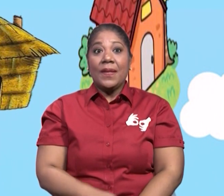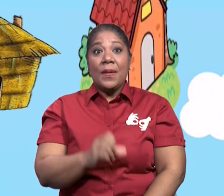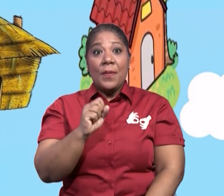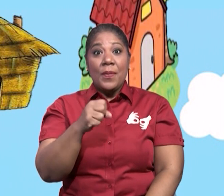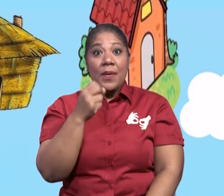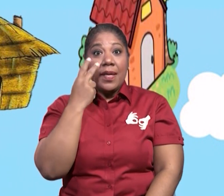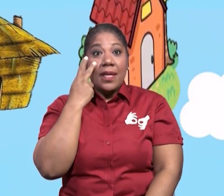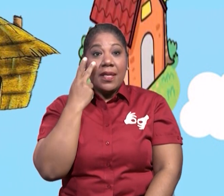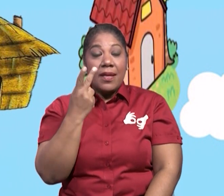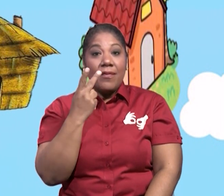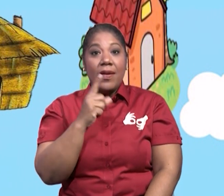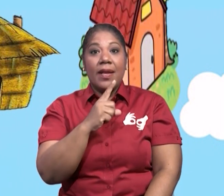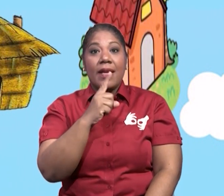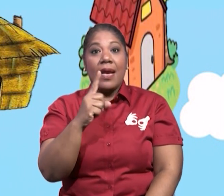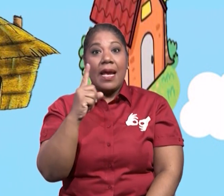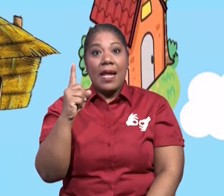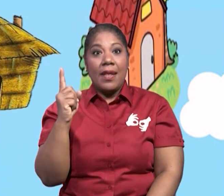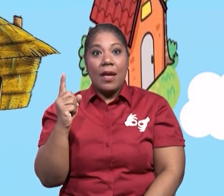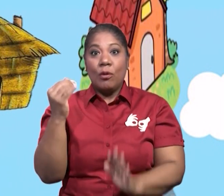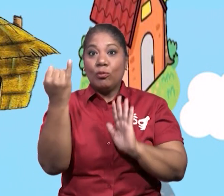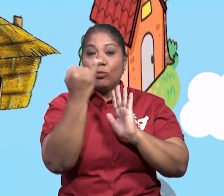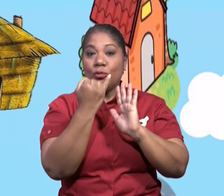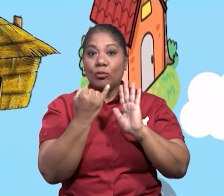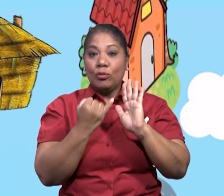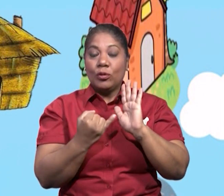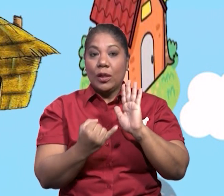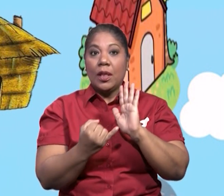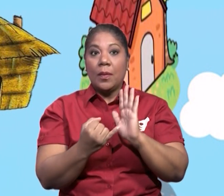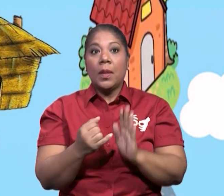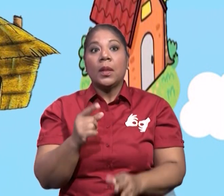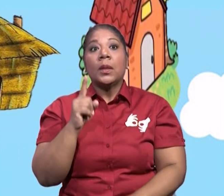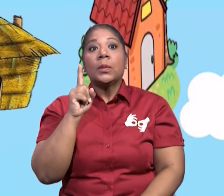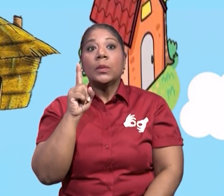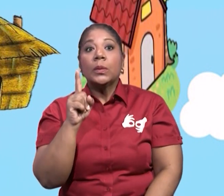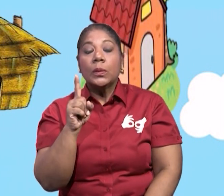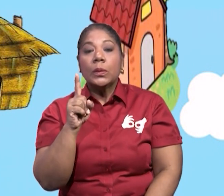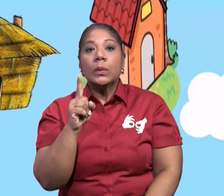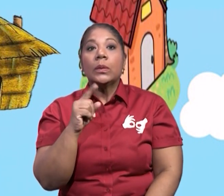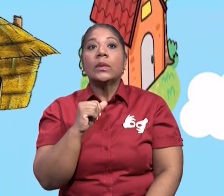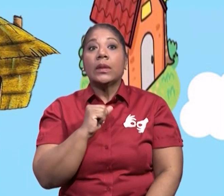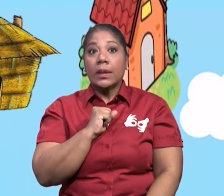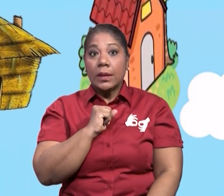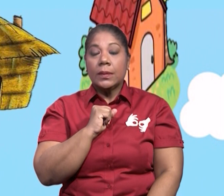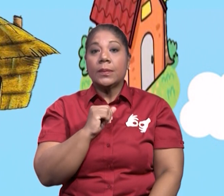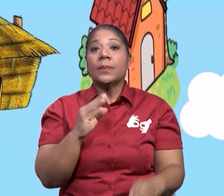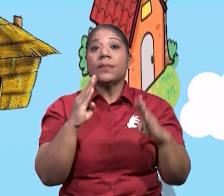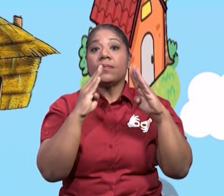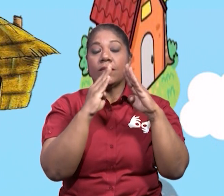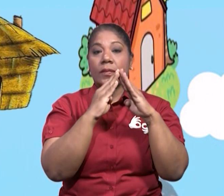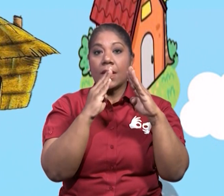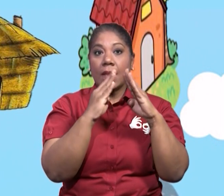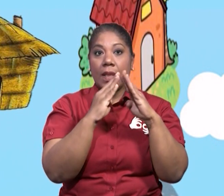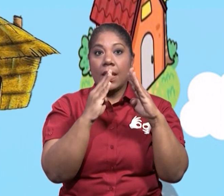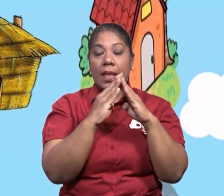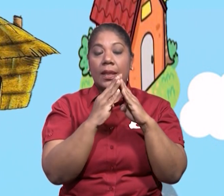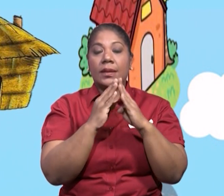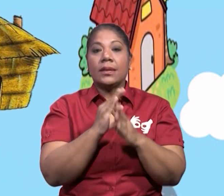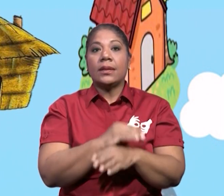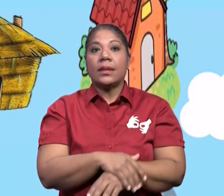observamos cada una de las imágenes. Observamos una imagen de una casa con